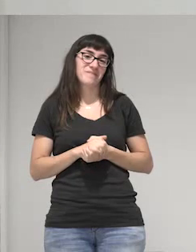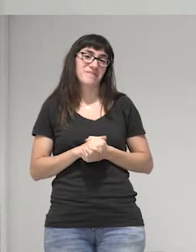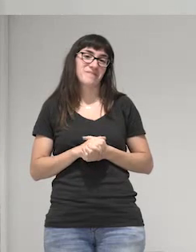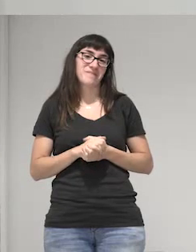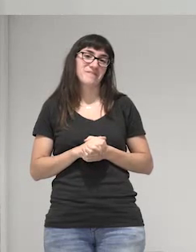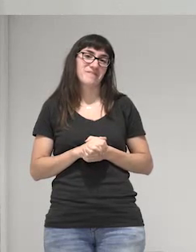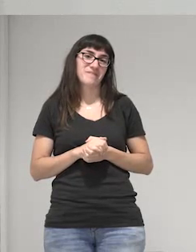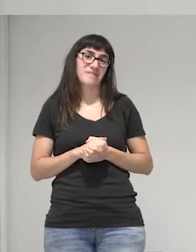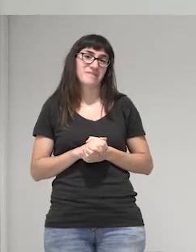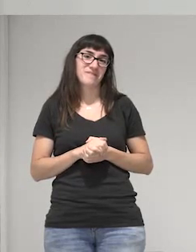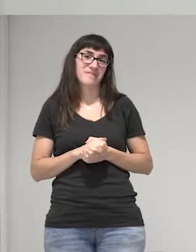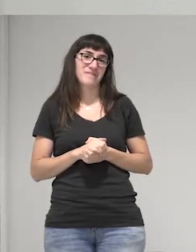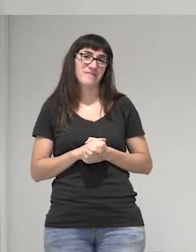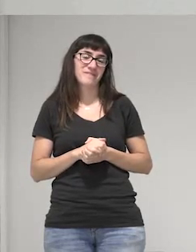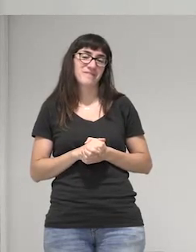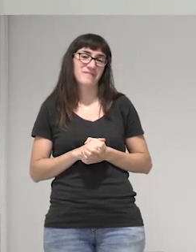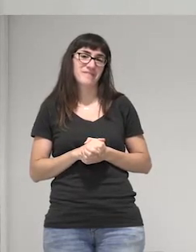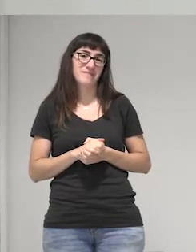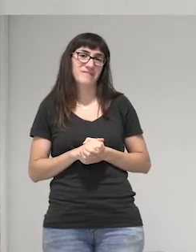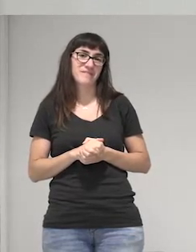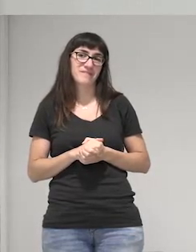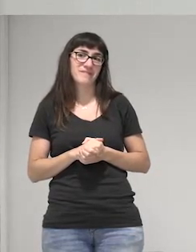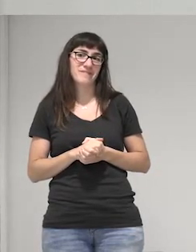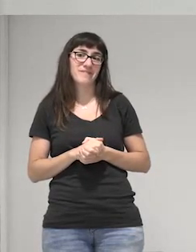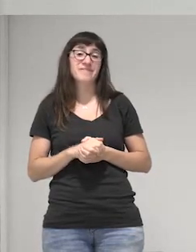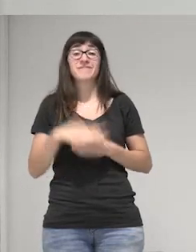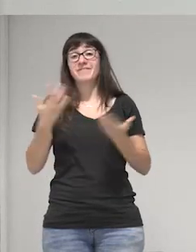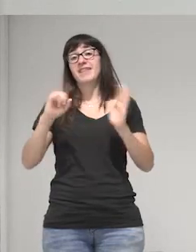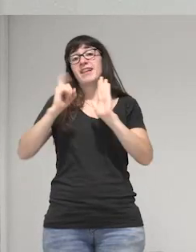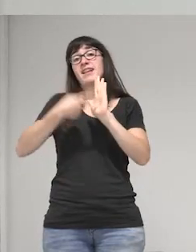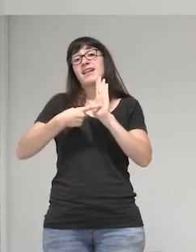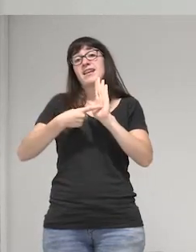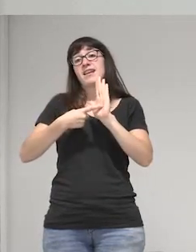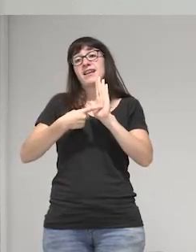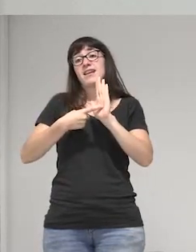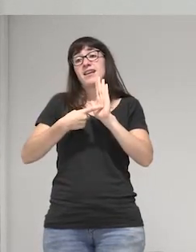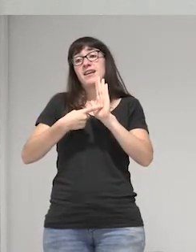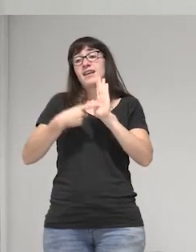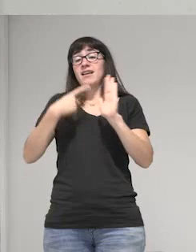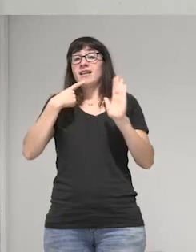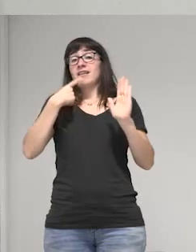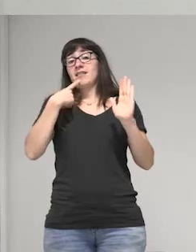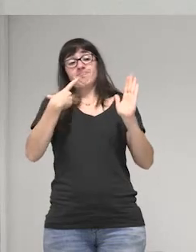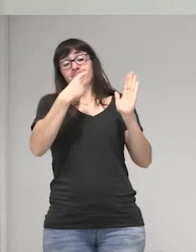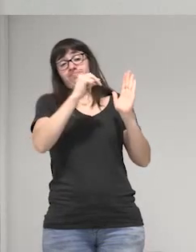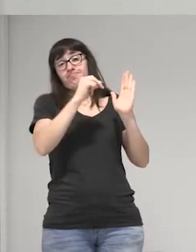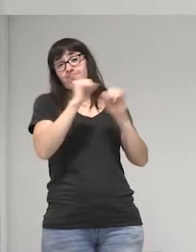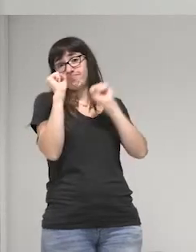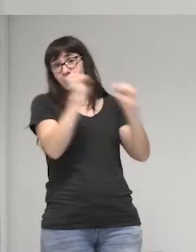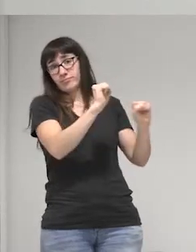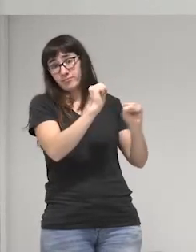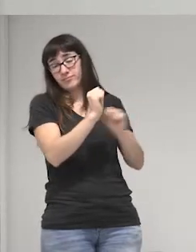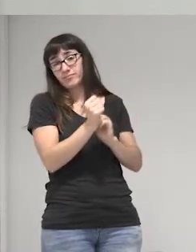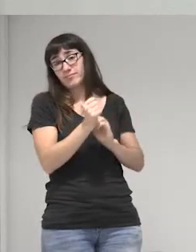bueno las dos leyes fueron dictaminadas favorables pero